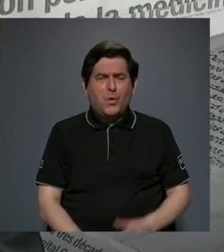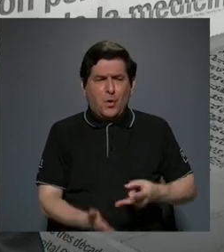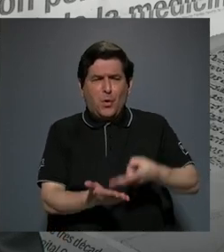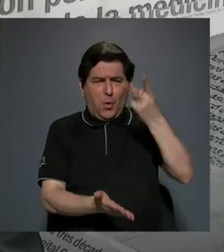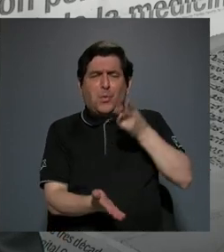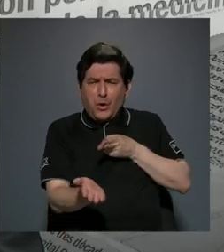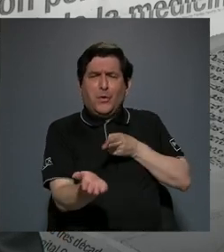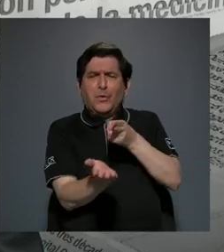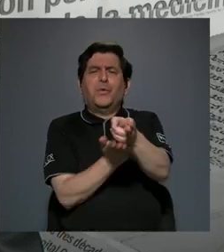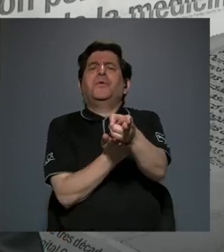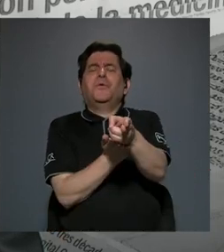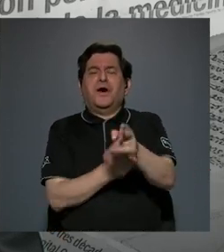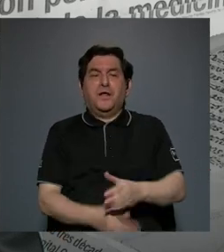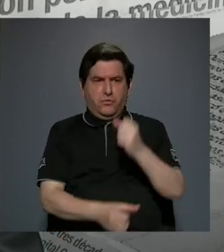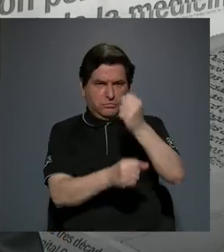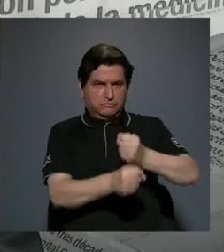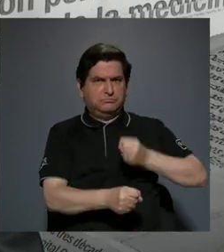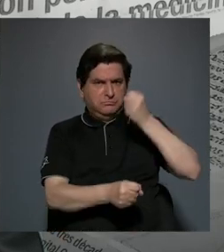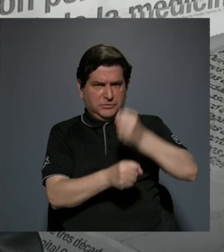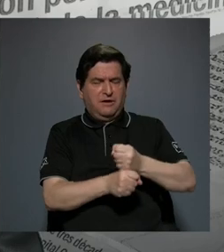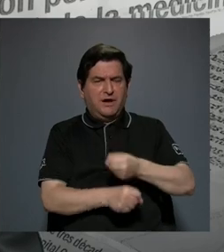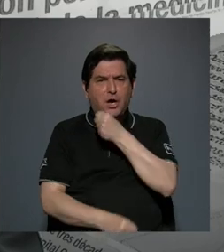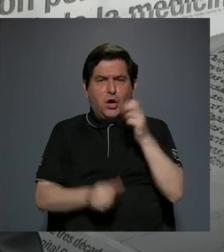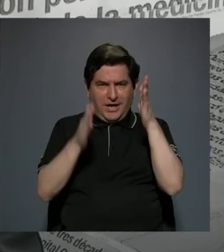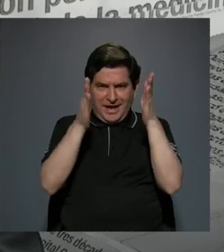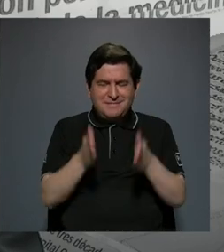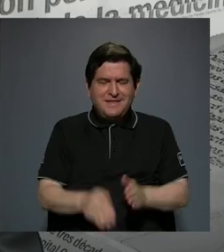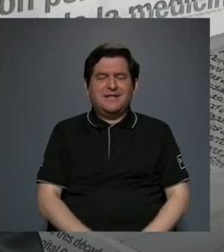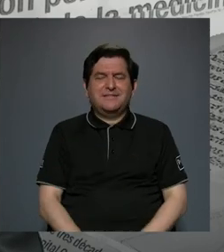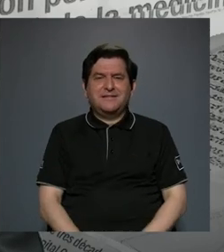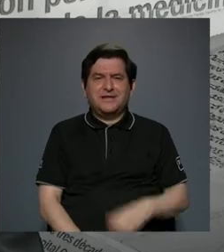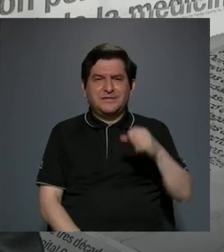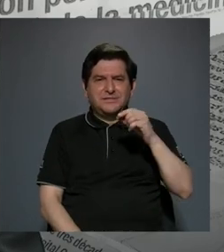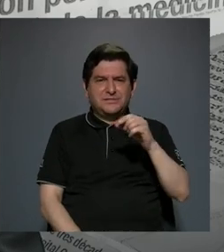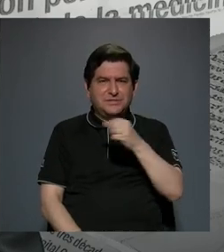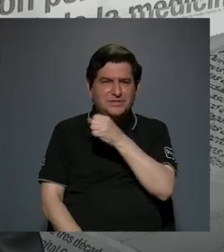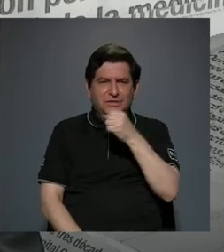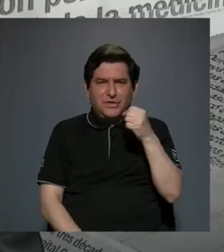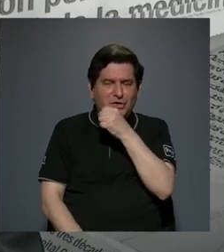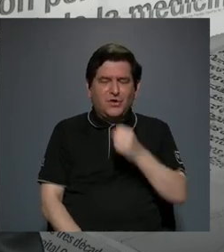sincero por el trabajo de los cantantes del coro sinfónico